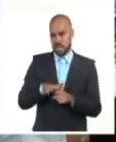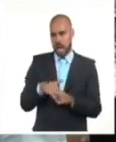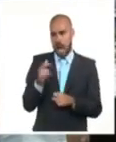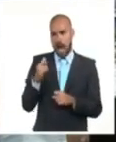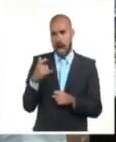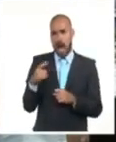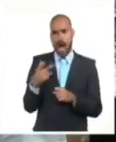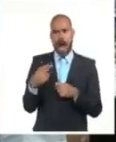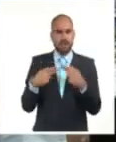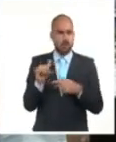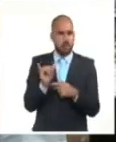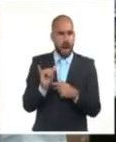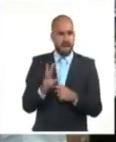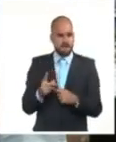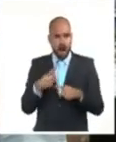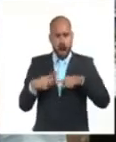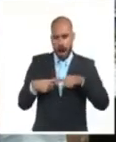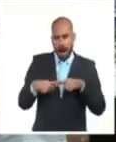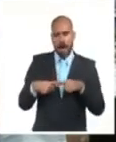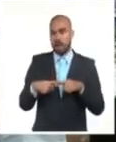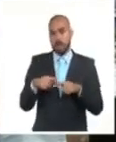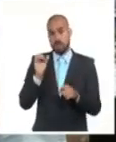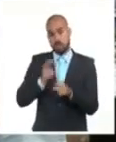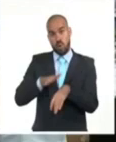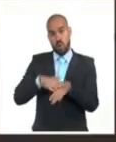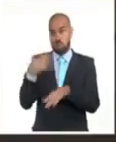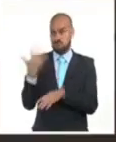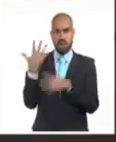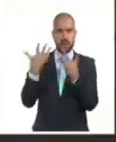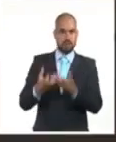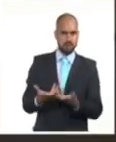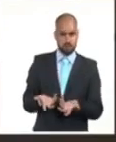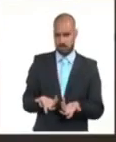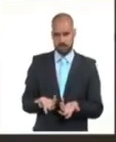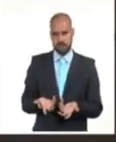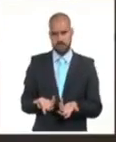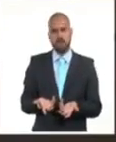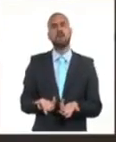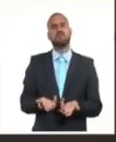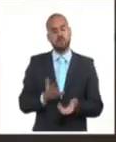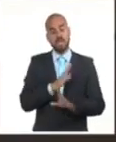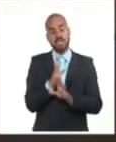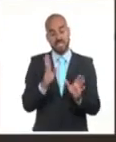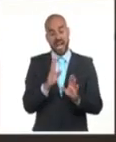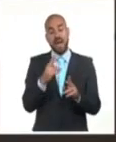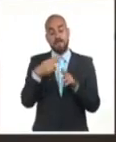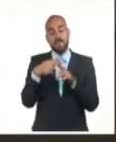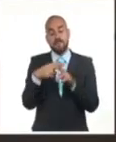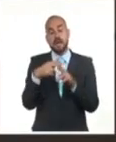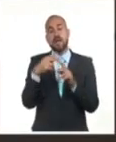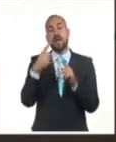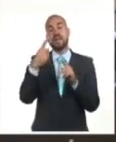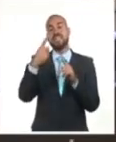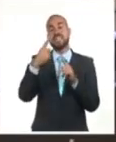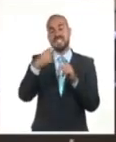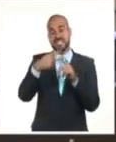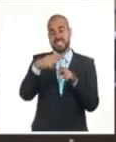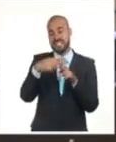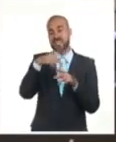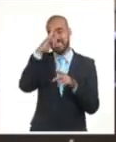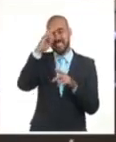concebirlo como sistema de recursos naturales impone la responsabilidad recogida